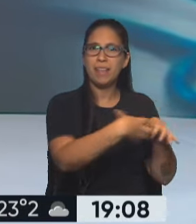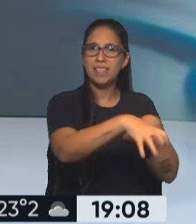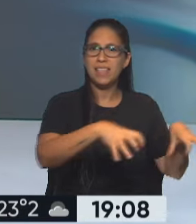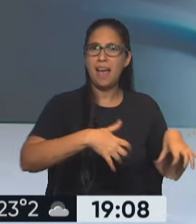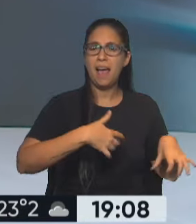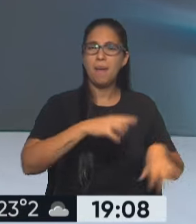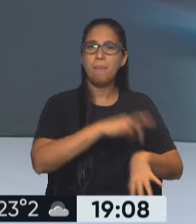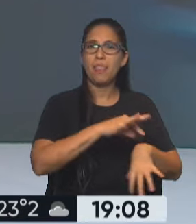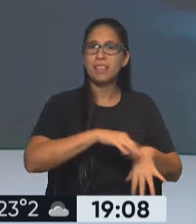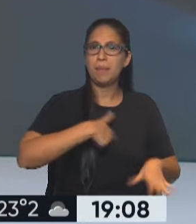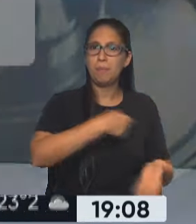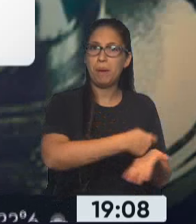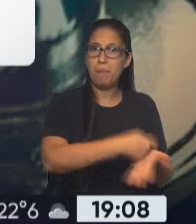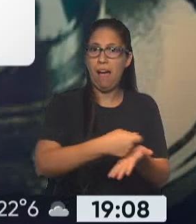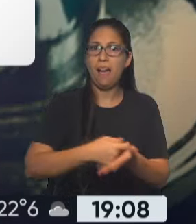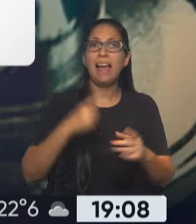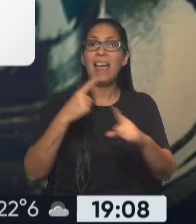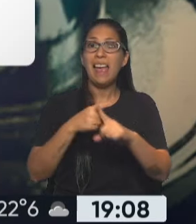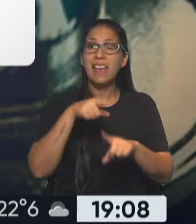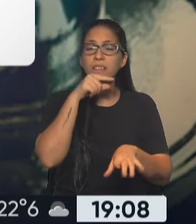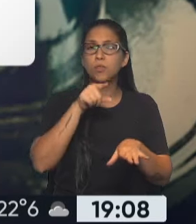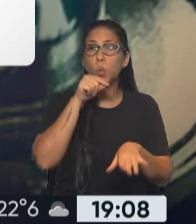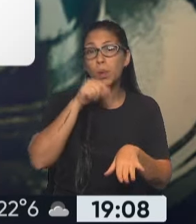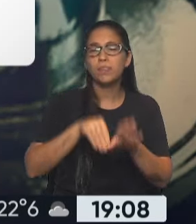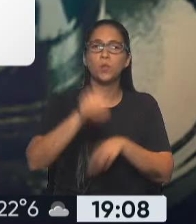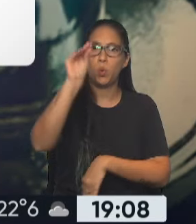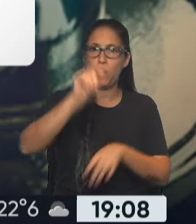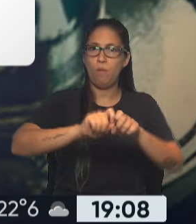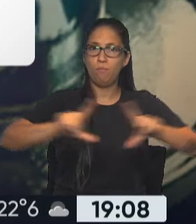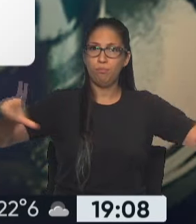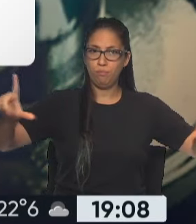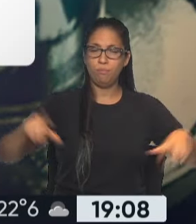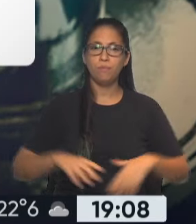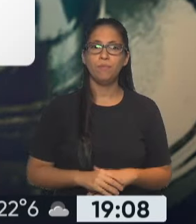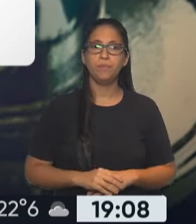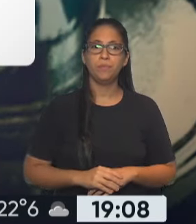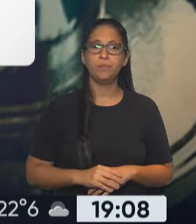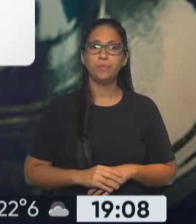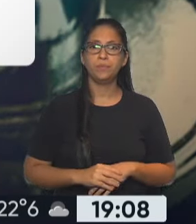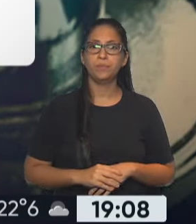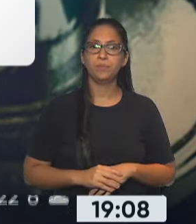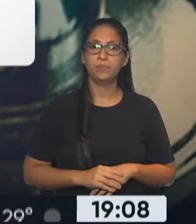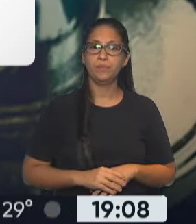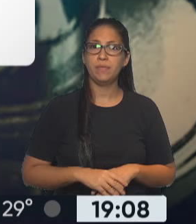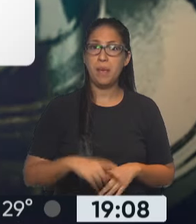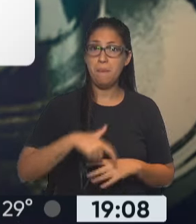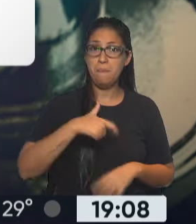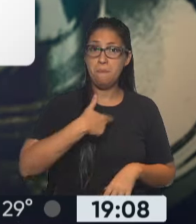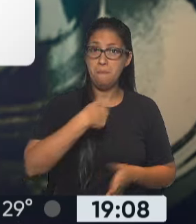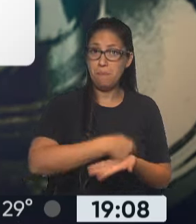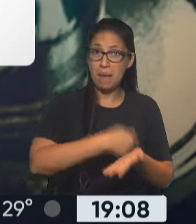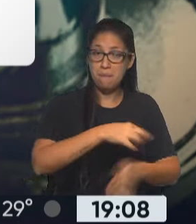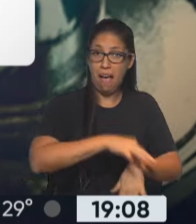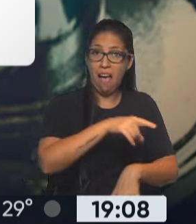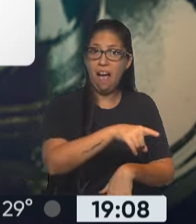a través de la red social X. El Ministro de Economía, de esta manera, justamente, se refirió. Las prepagas le están